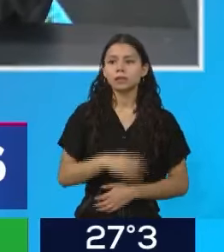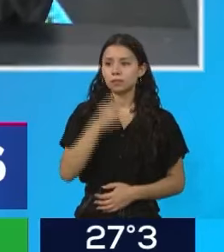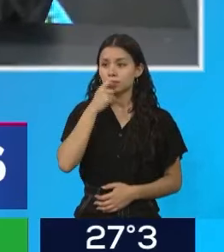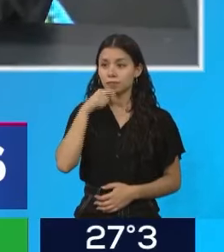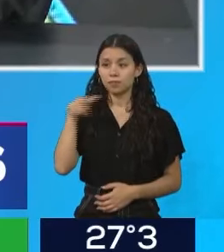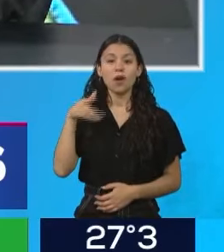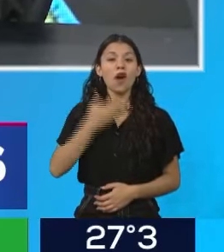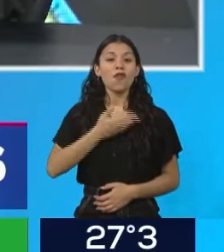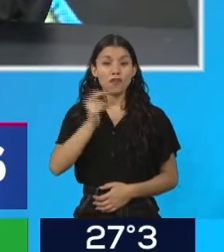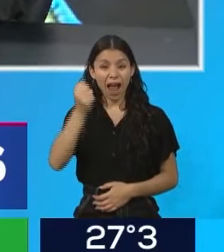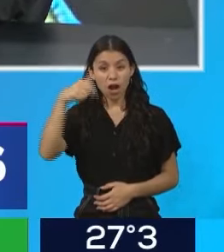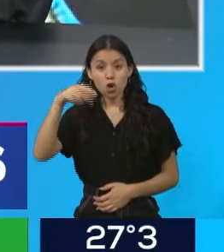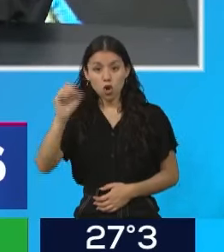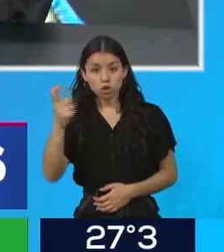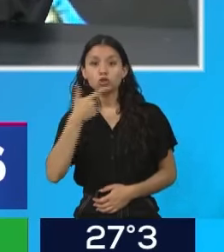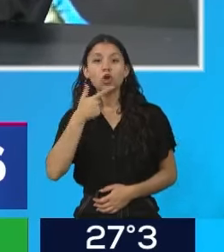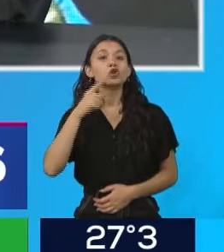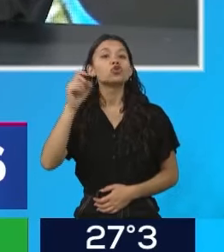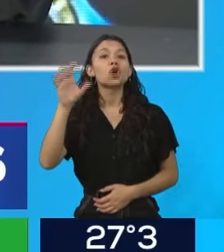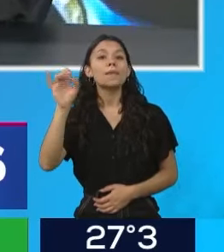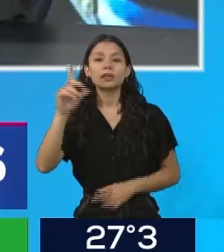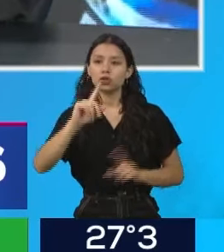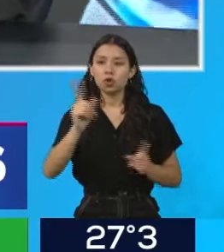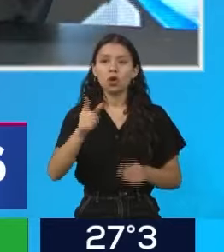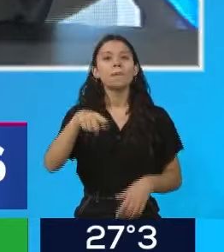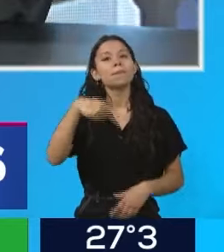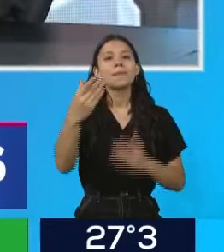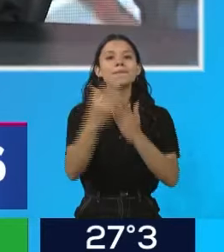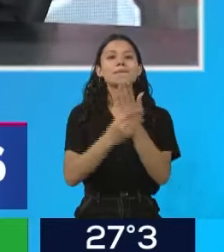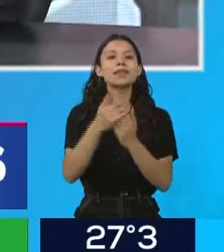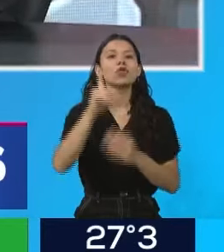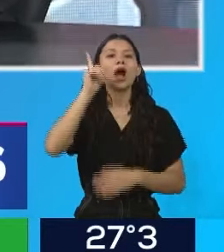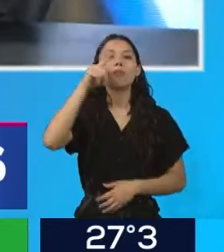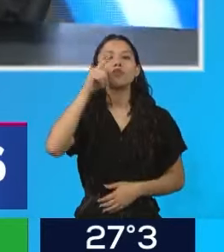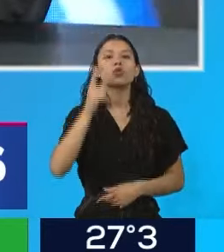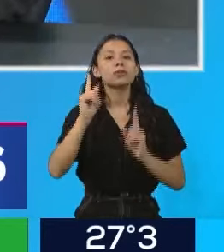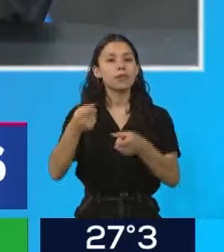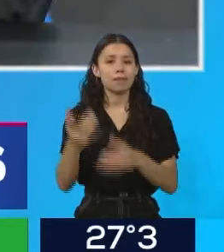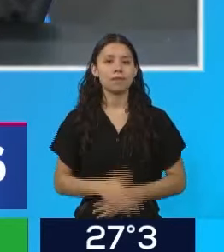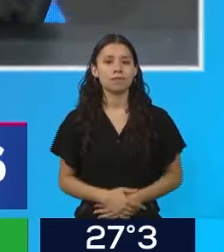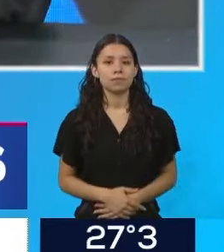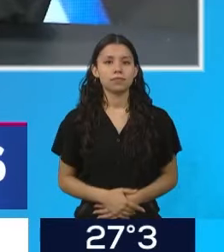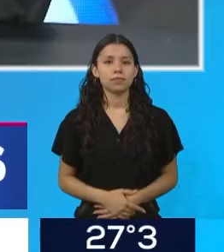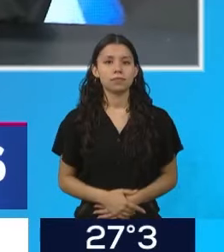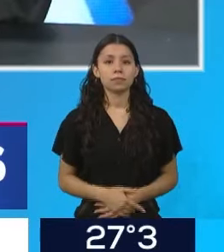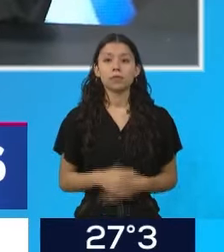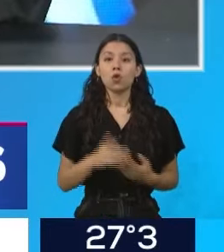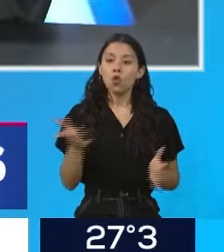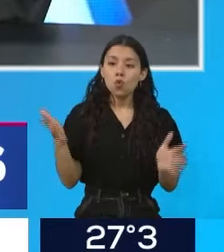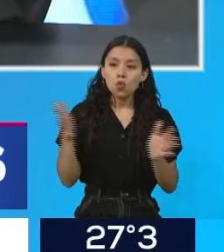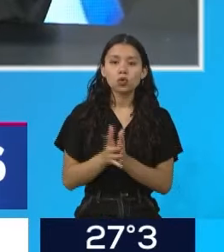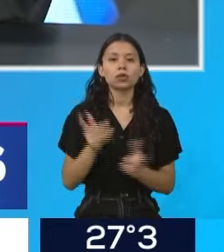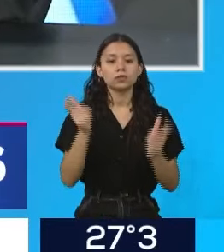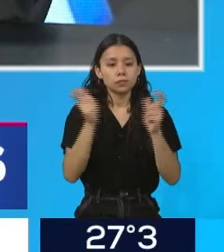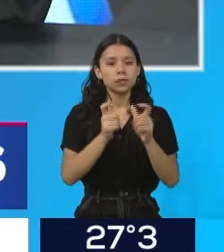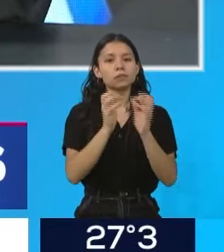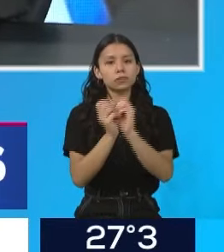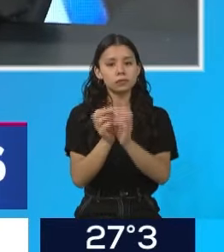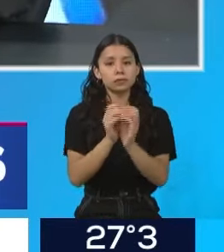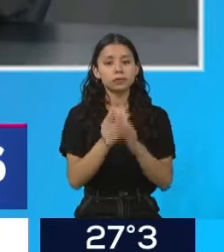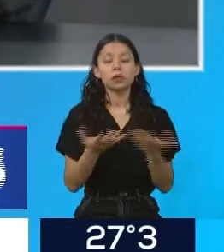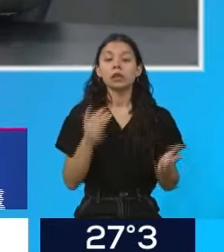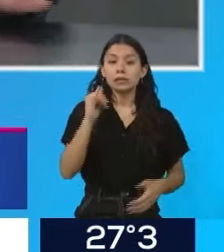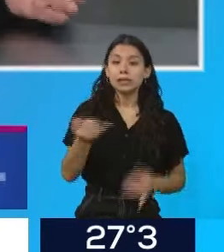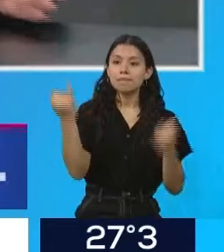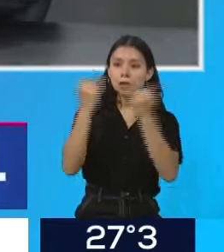Caputo, que es el que confeccionó el presupuesto 2025. Lo queremos tratar, les queremos dar la aprobación pero con algunos cambios.